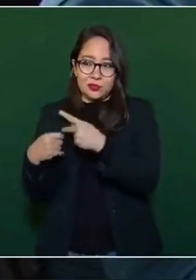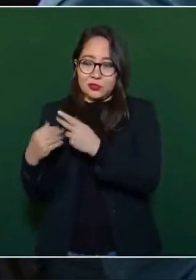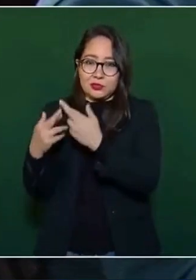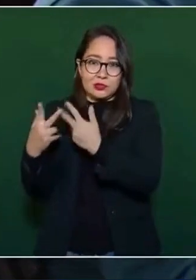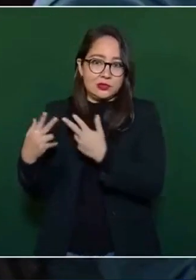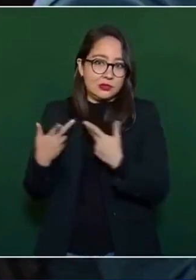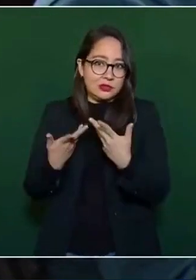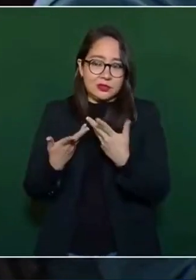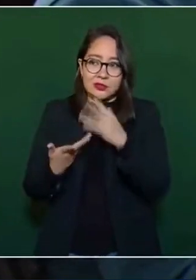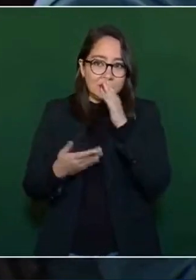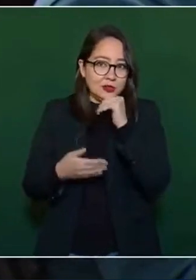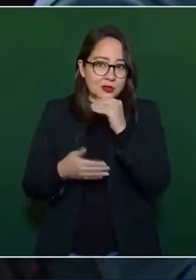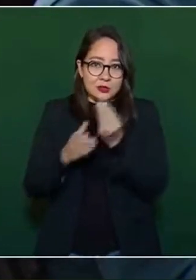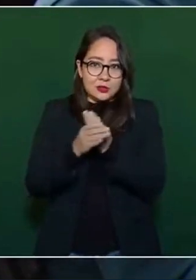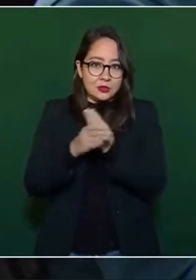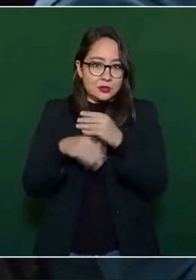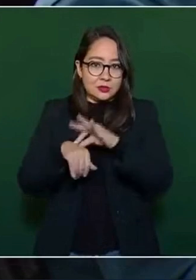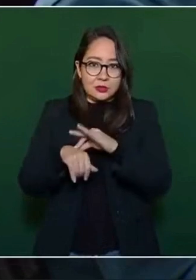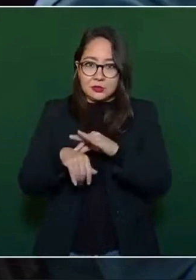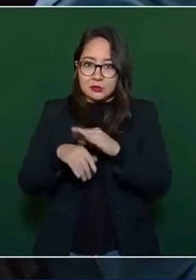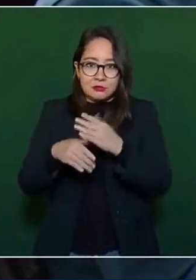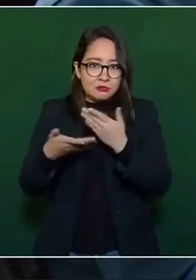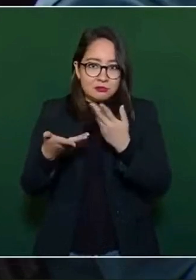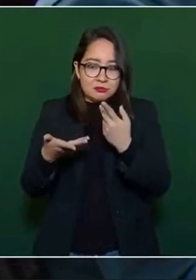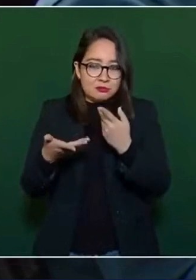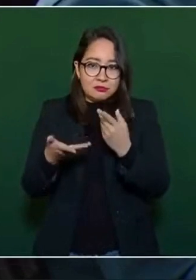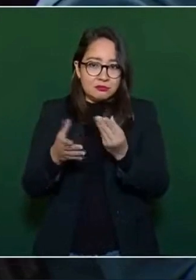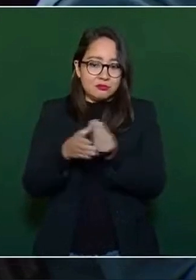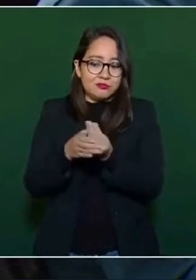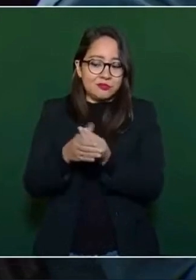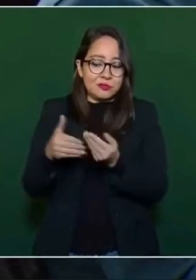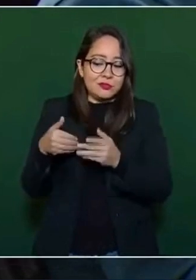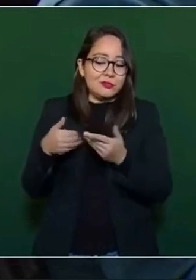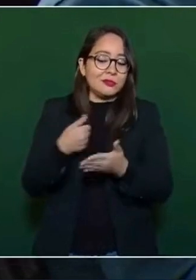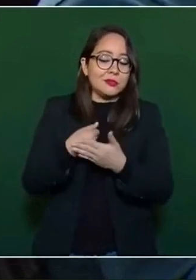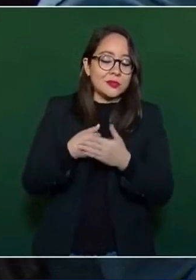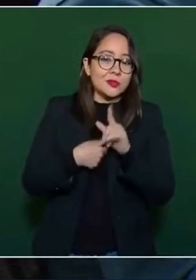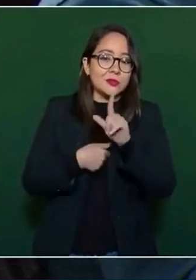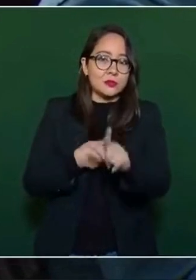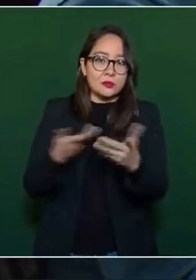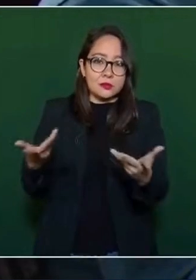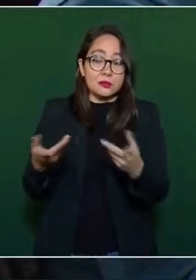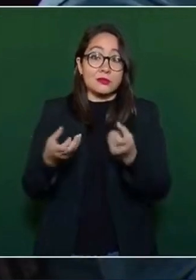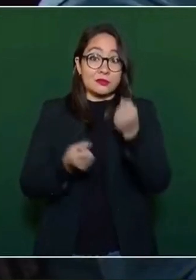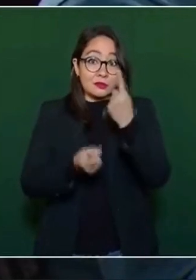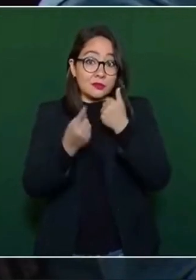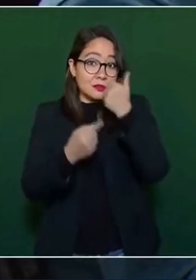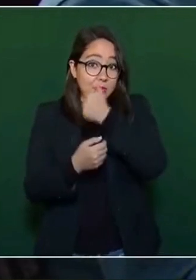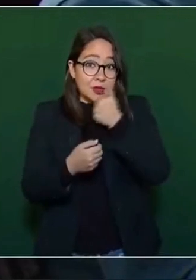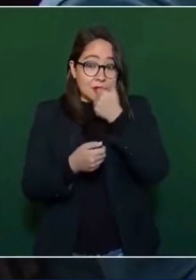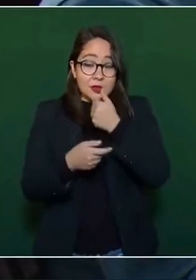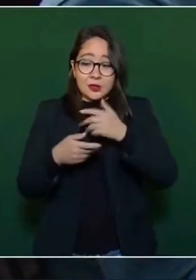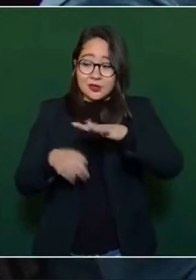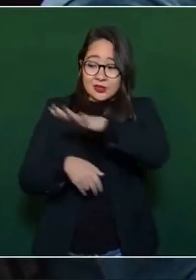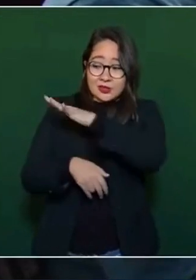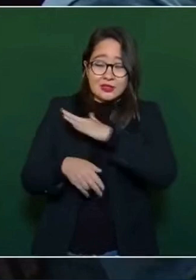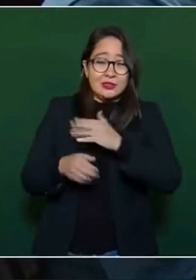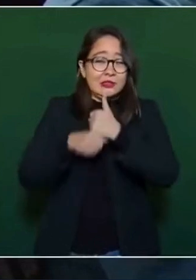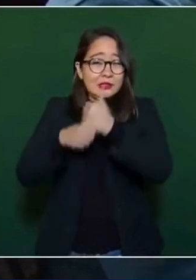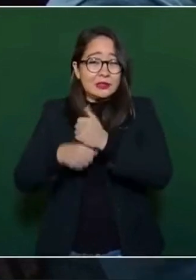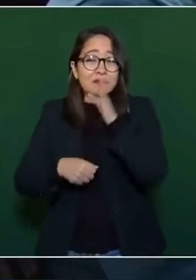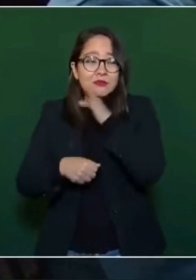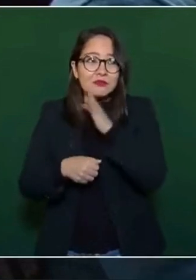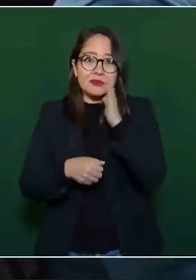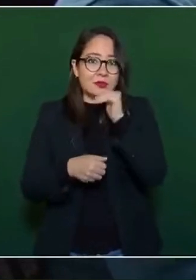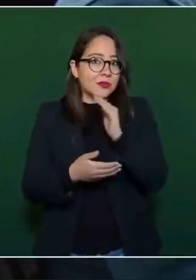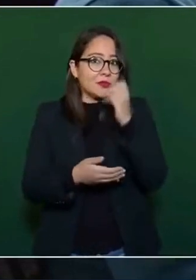¿Qué medidas se van a tomar como para que los estudiantes de las zonas afectadas que no van a poder acudir a las escuelas y que